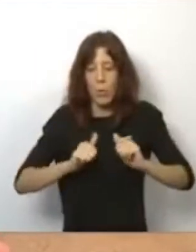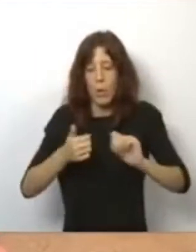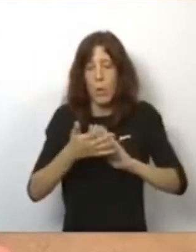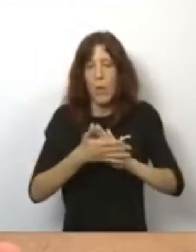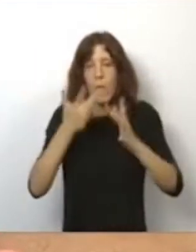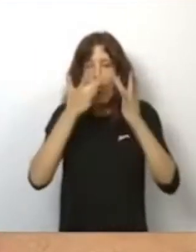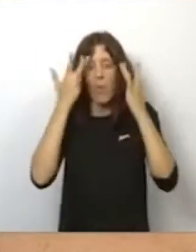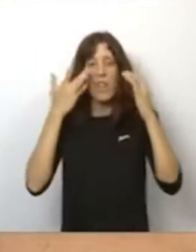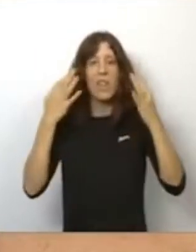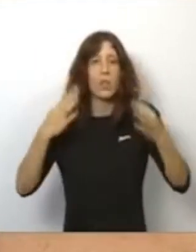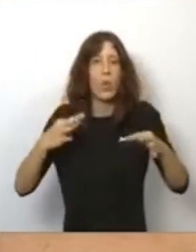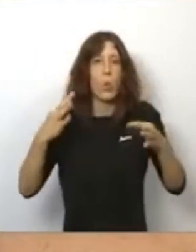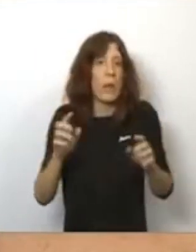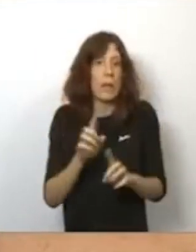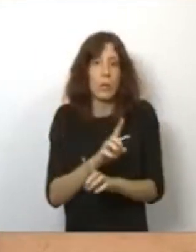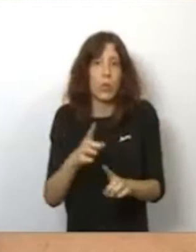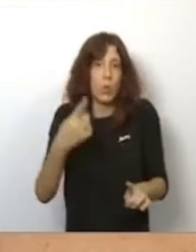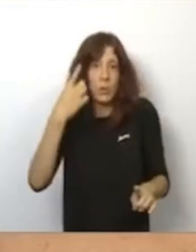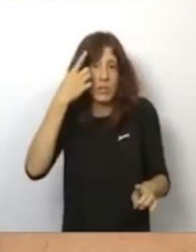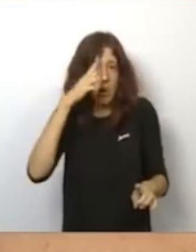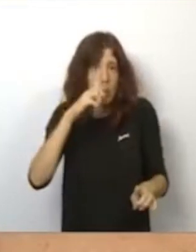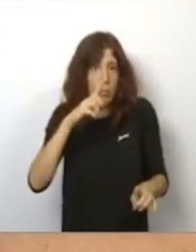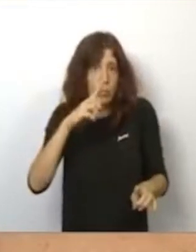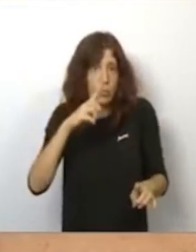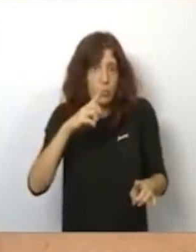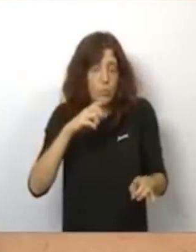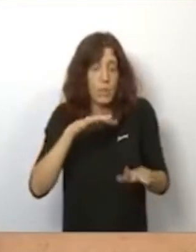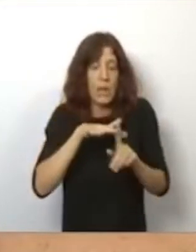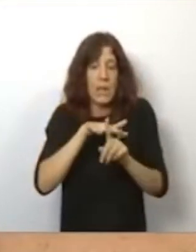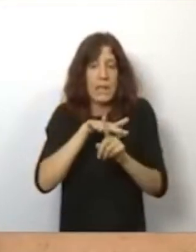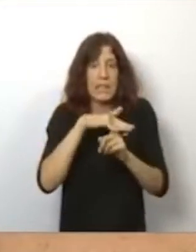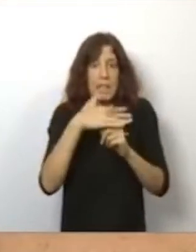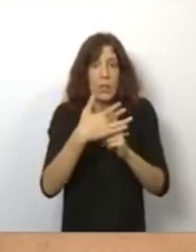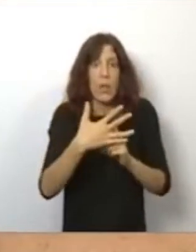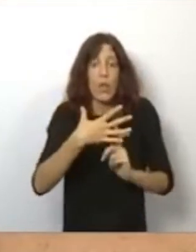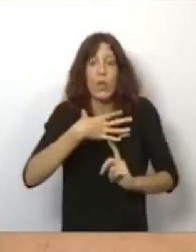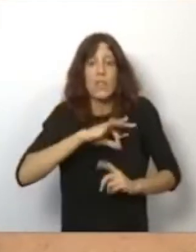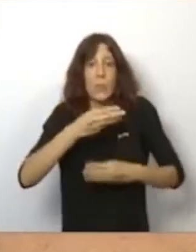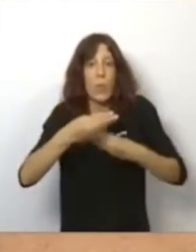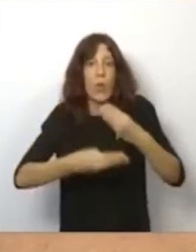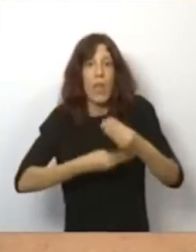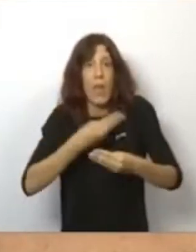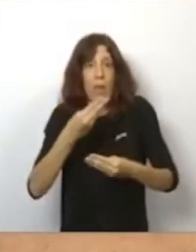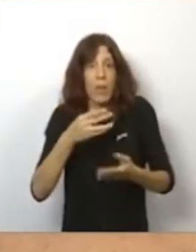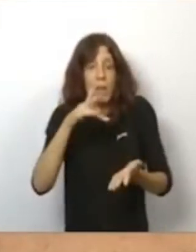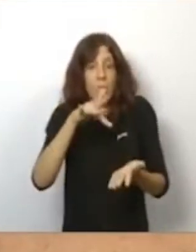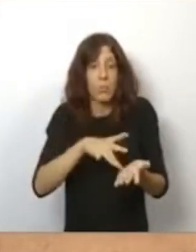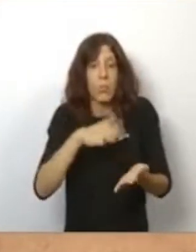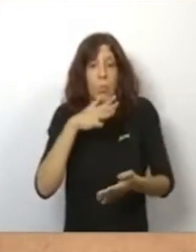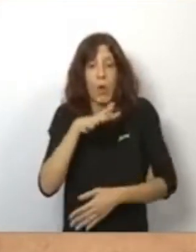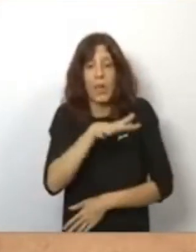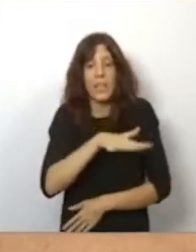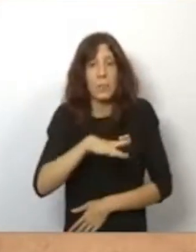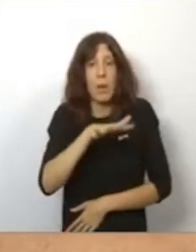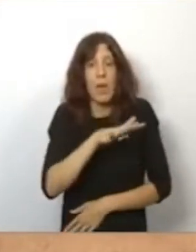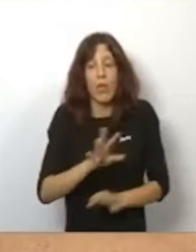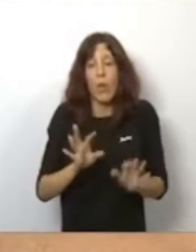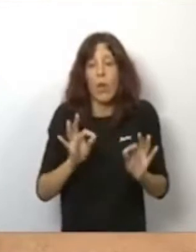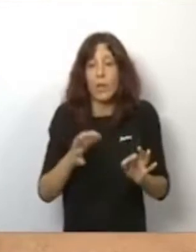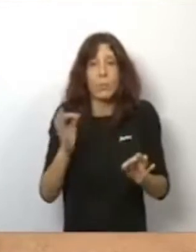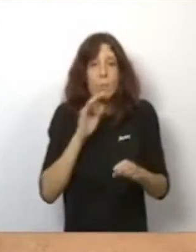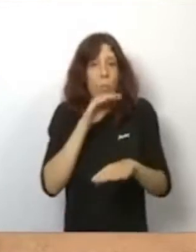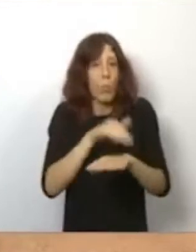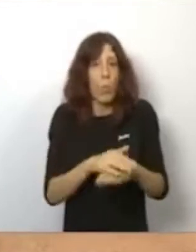fallas normales, no lo van a ser. Van a estar circunscritas a las posibilidades que genera este espacio normativo que tenemos y que se tiene que